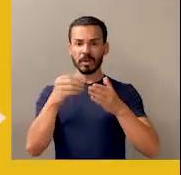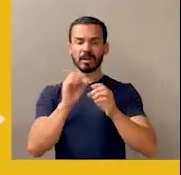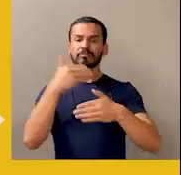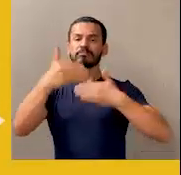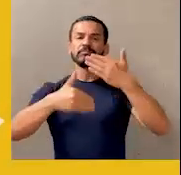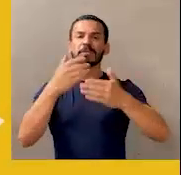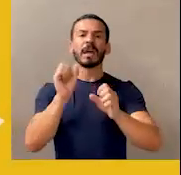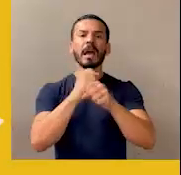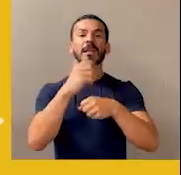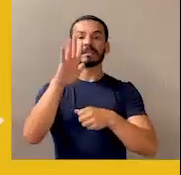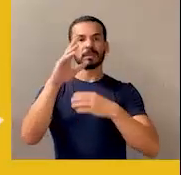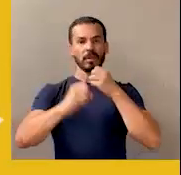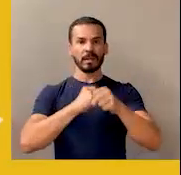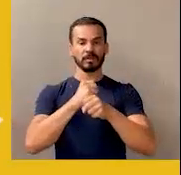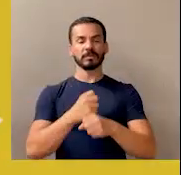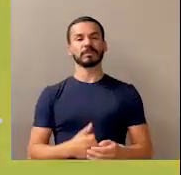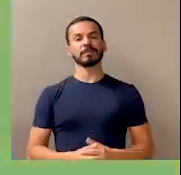ejecutarse en 5 años.